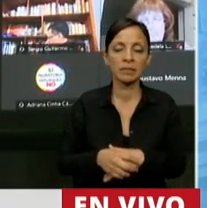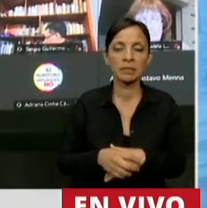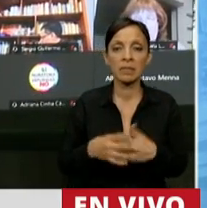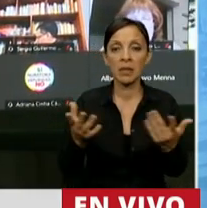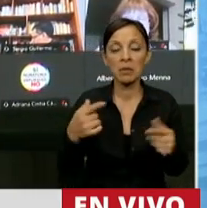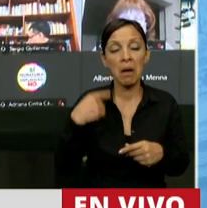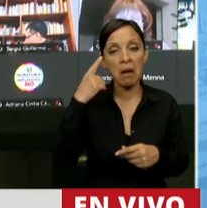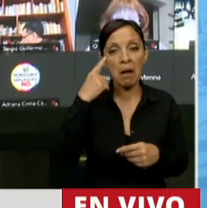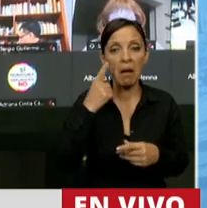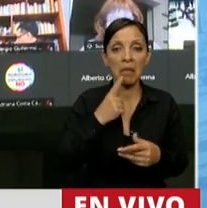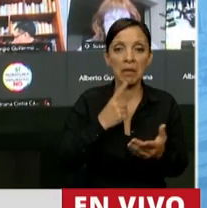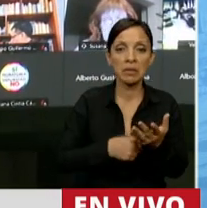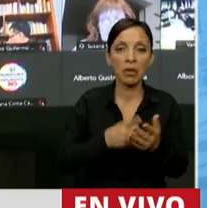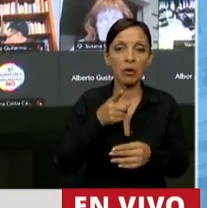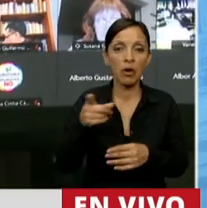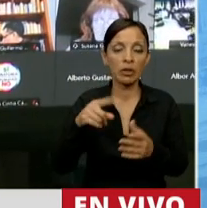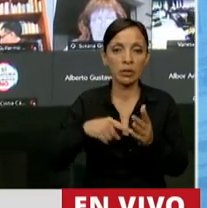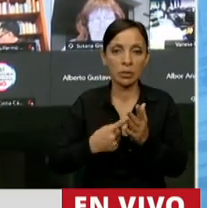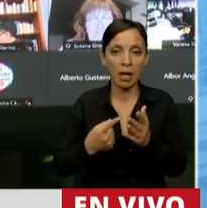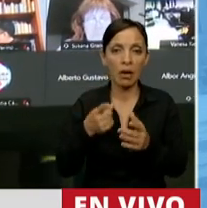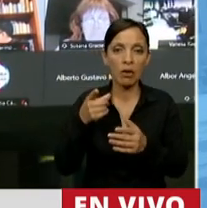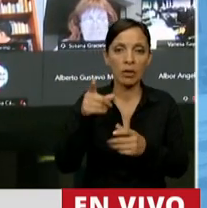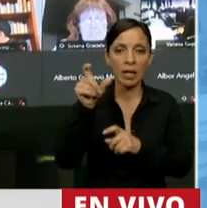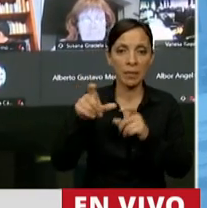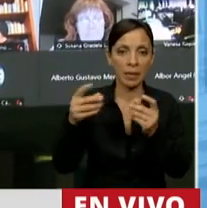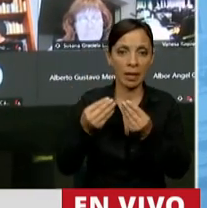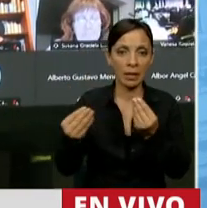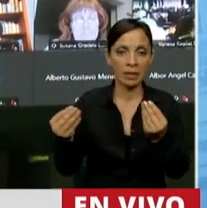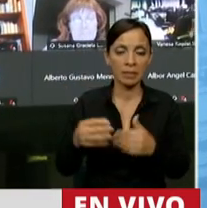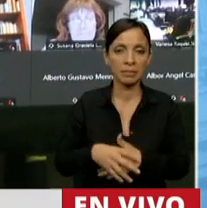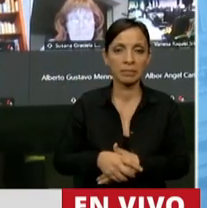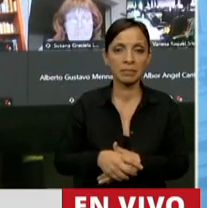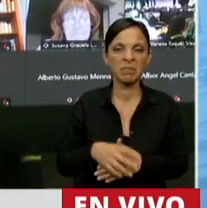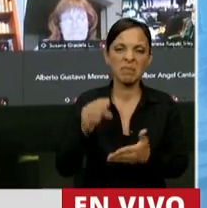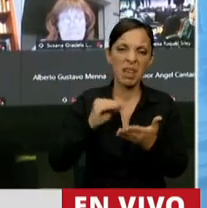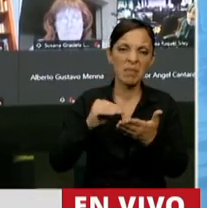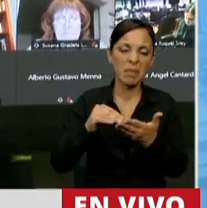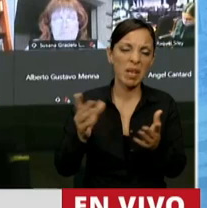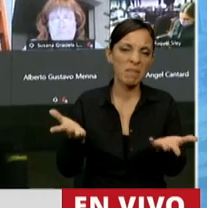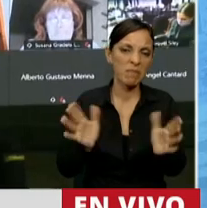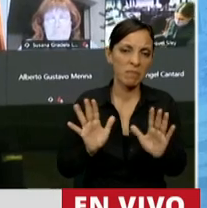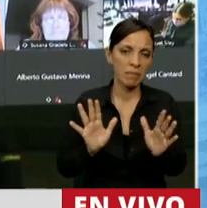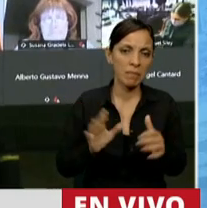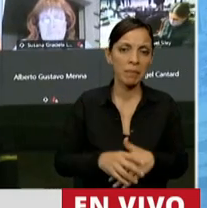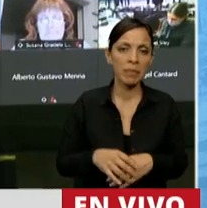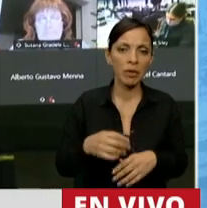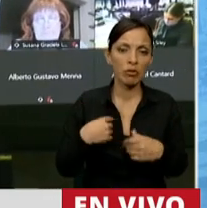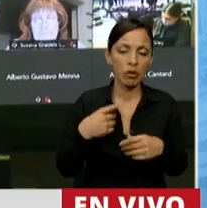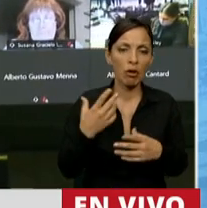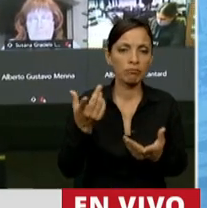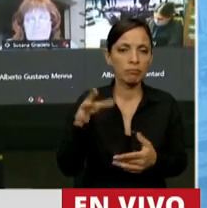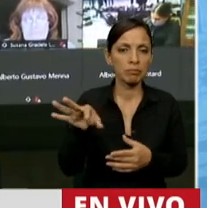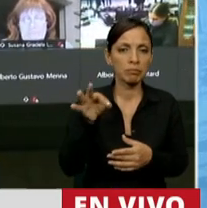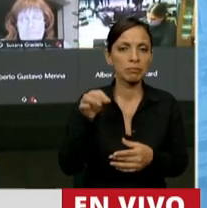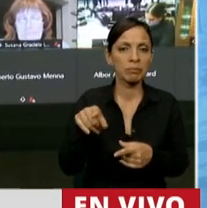decidió ir contra esta ciudad, contra sus recursos, contra sus habitantes. No queda mucho para decir, yo rescato a esta